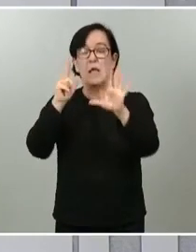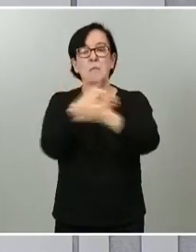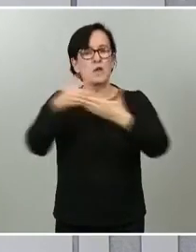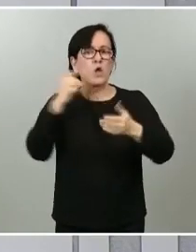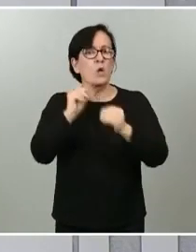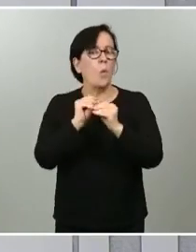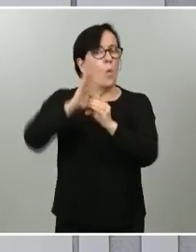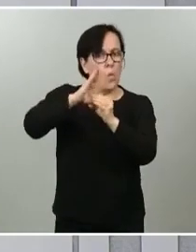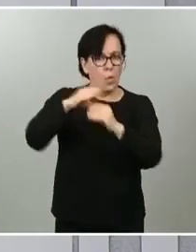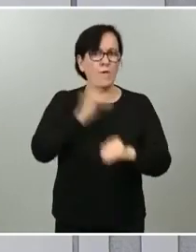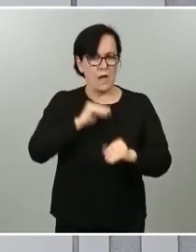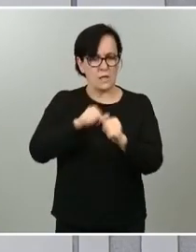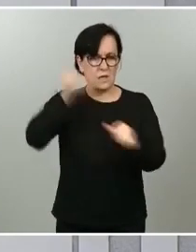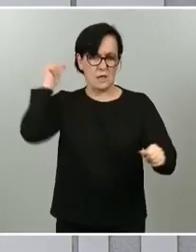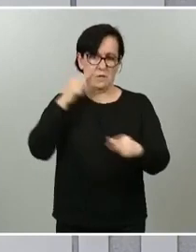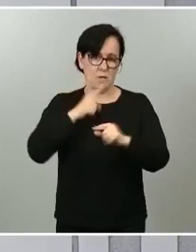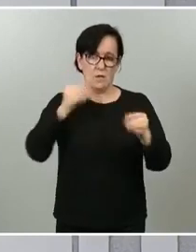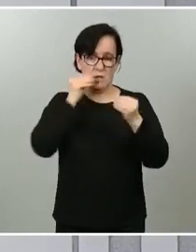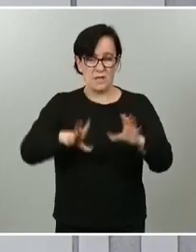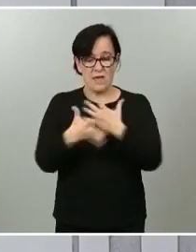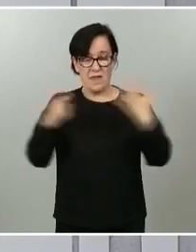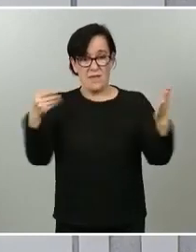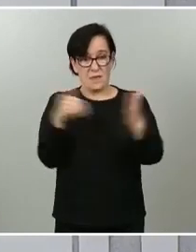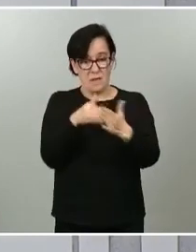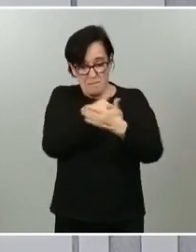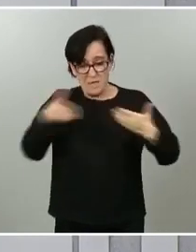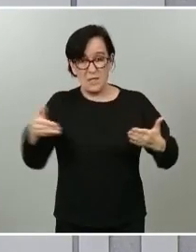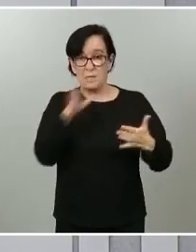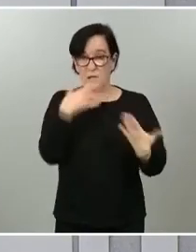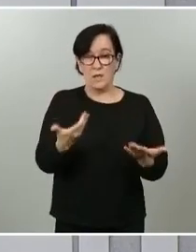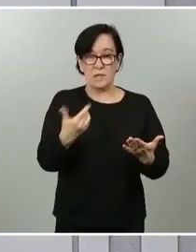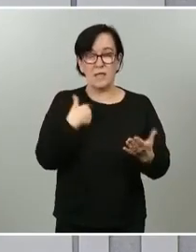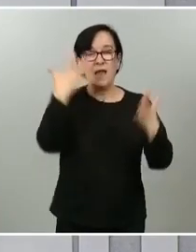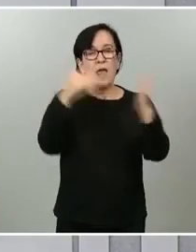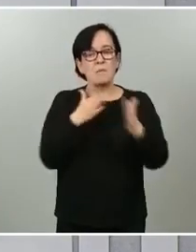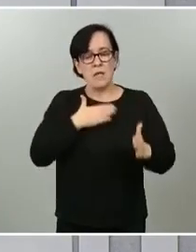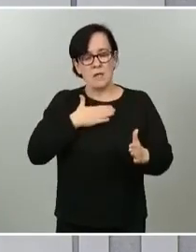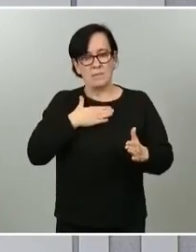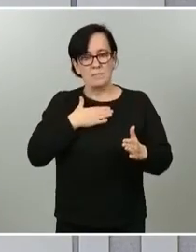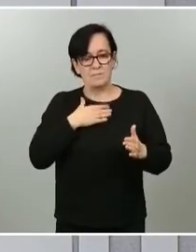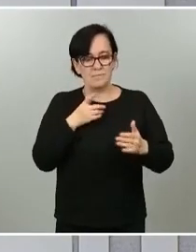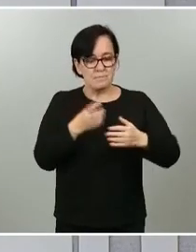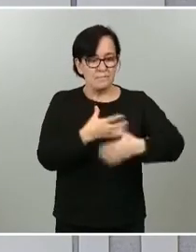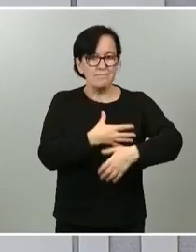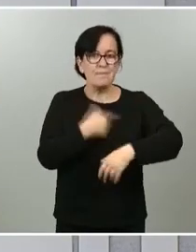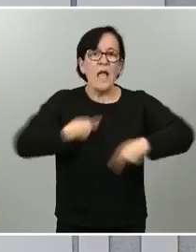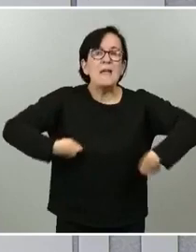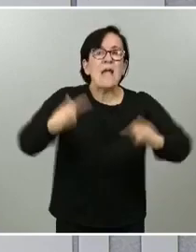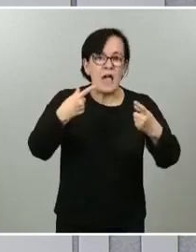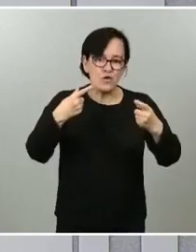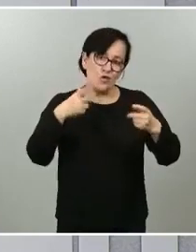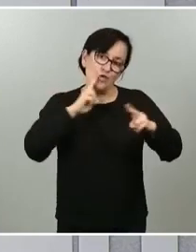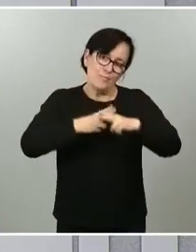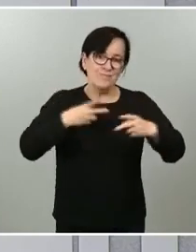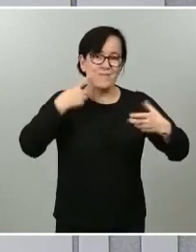Los 16.000 millones se van a dotar con 10.000 pertenecientes a una caja de gasto sanitario. Este